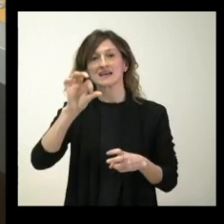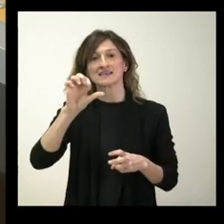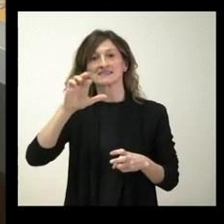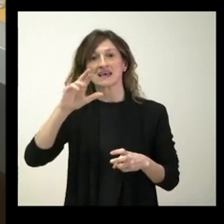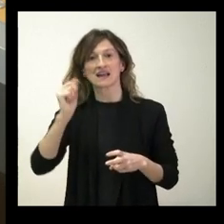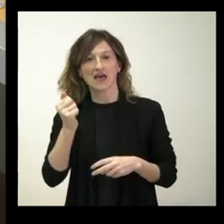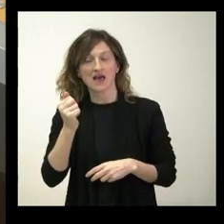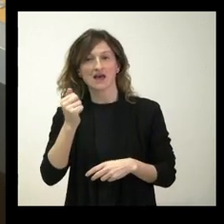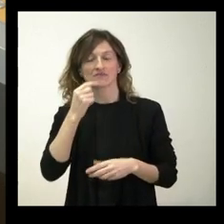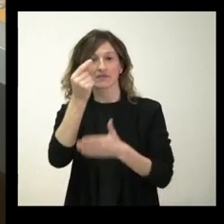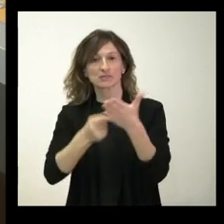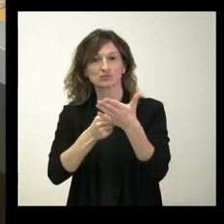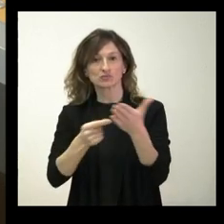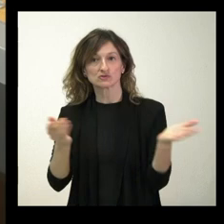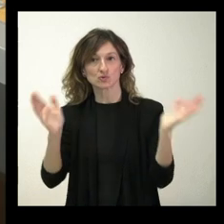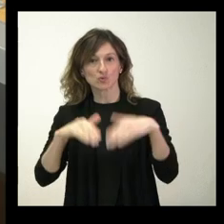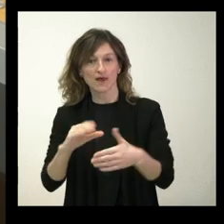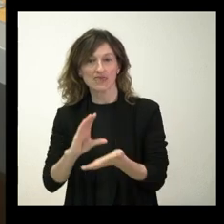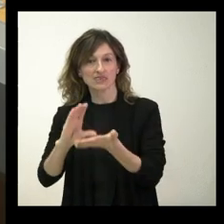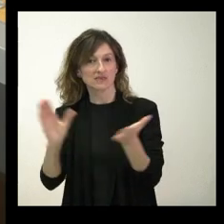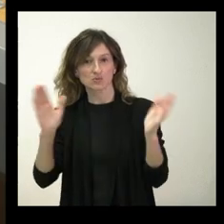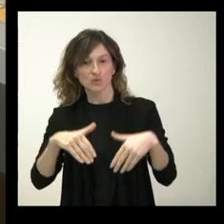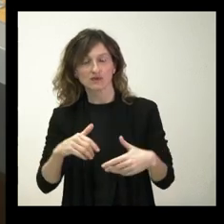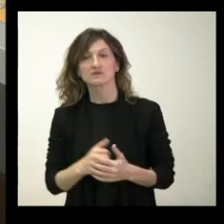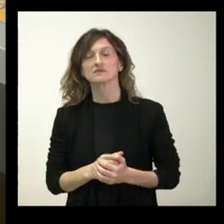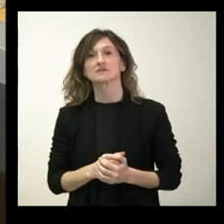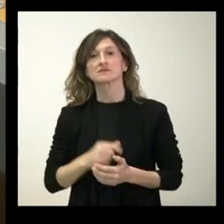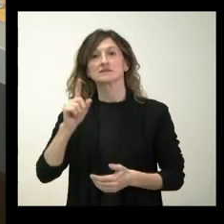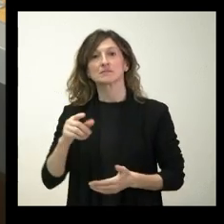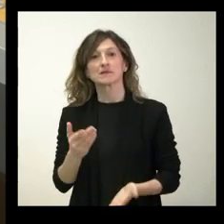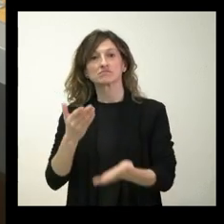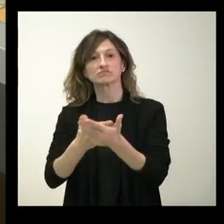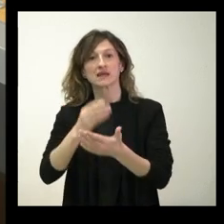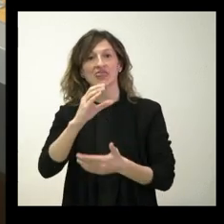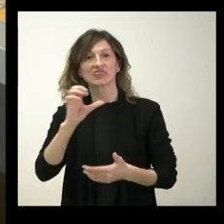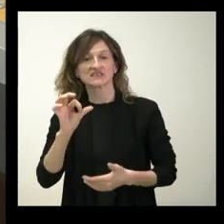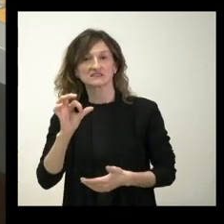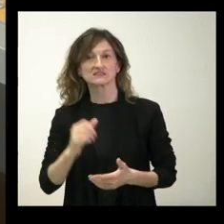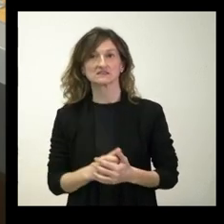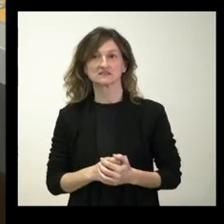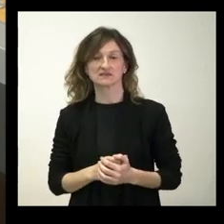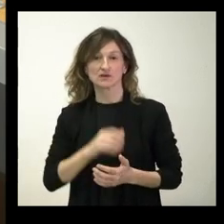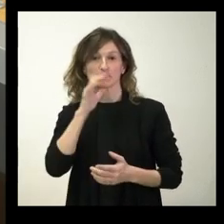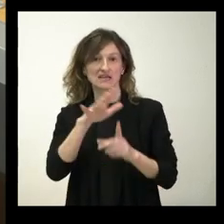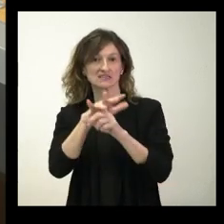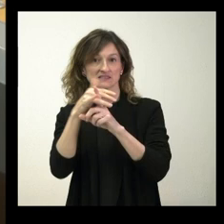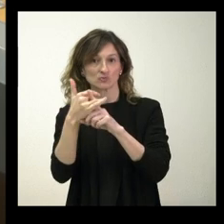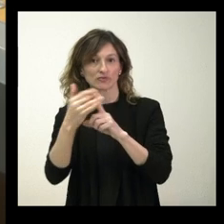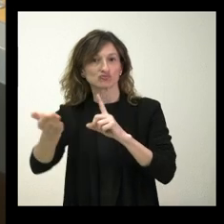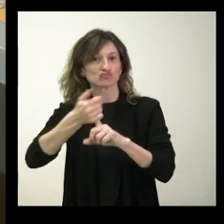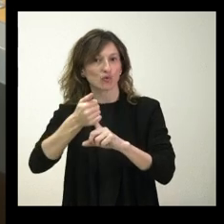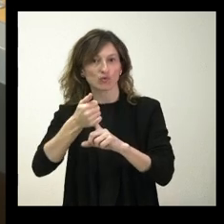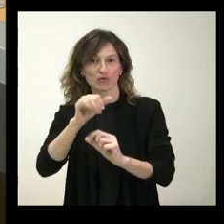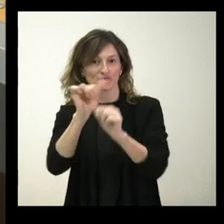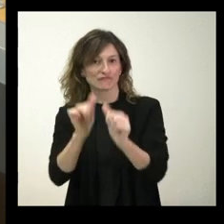falta de presupuesto para el SERLA y por la petición que les hace el CES para que esta situación se resuelva de algún